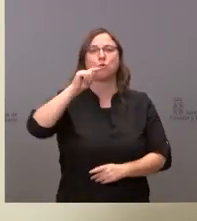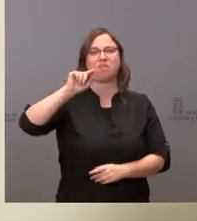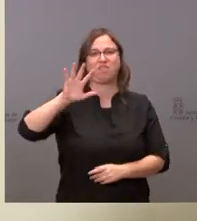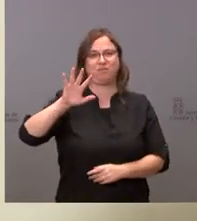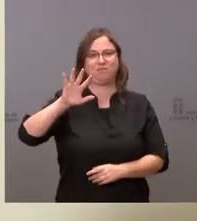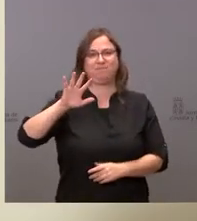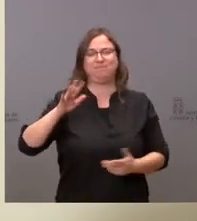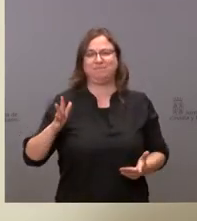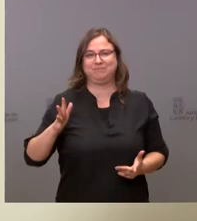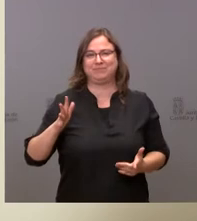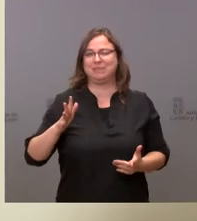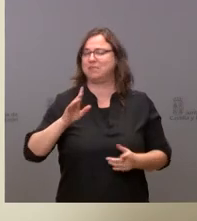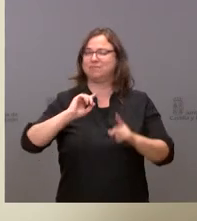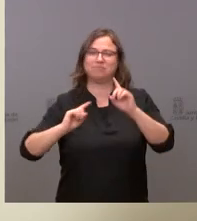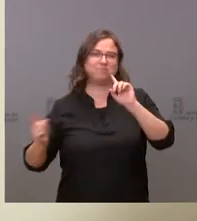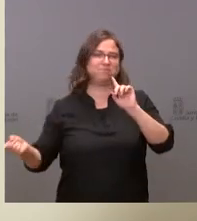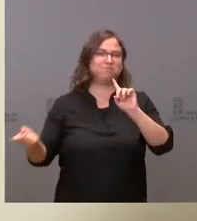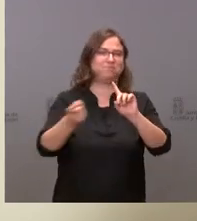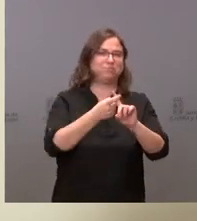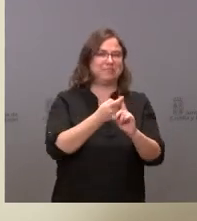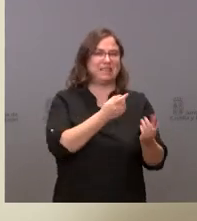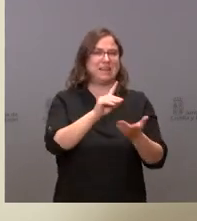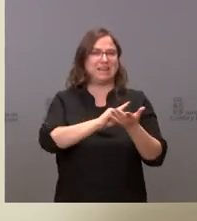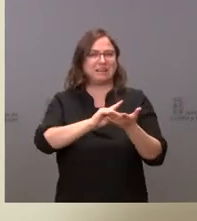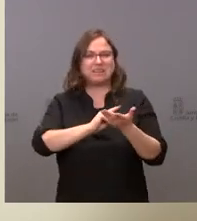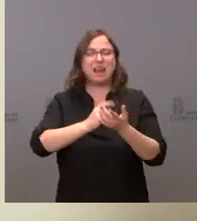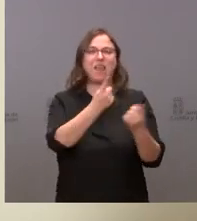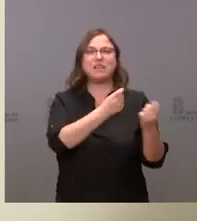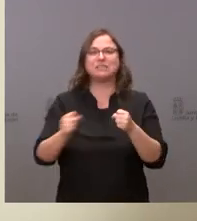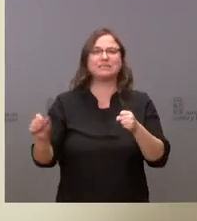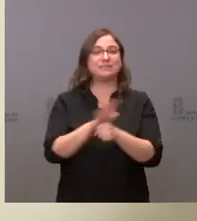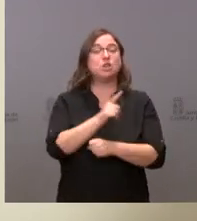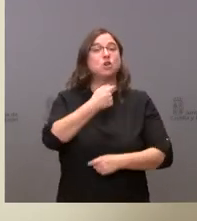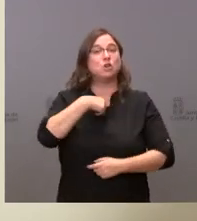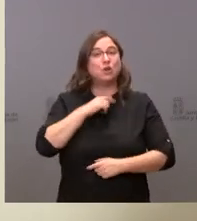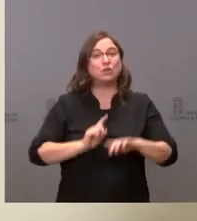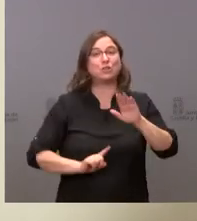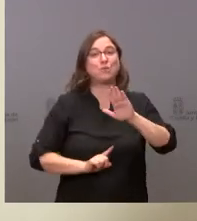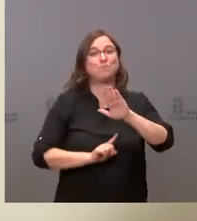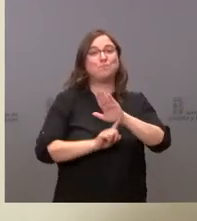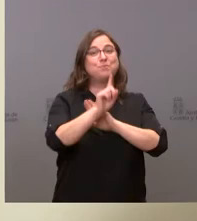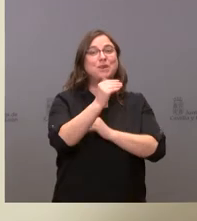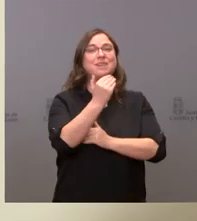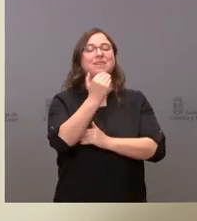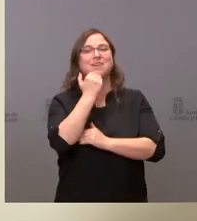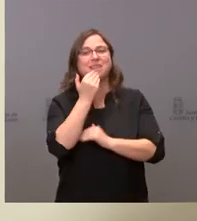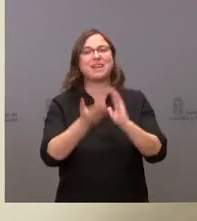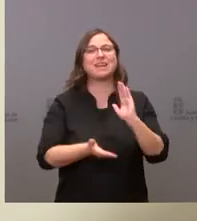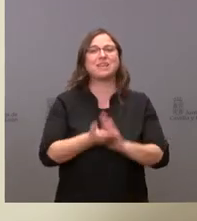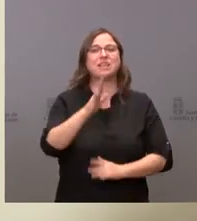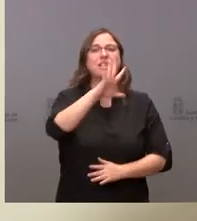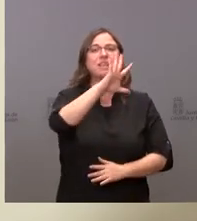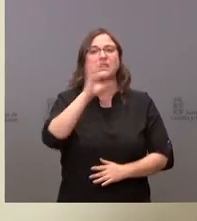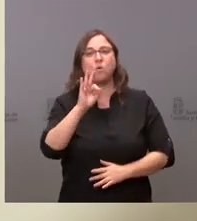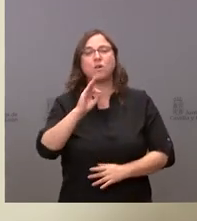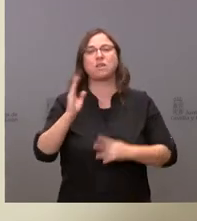tanto, estaríamos muy lejos de nuestras necesidades. Crecemos gracias a un crecimiento del 50,44% de